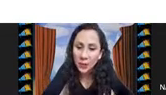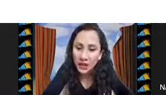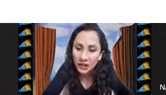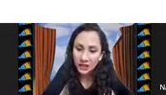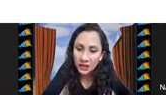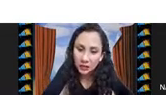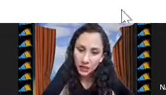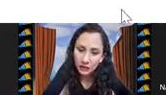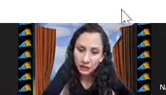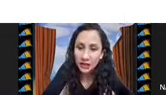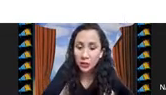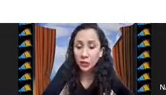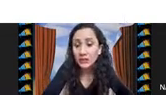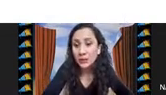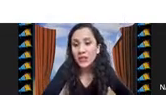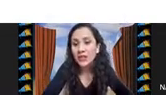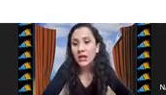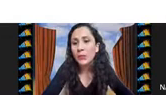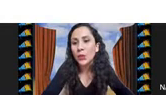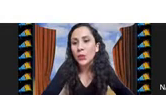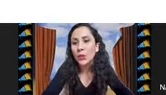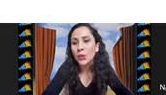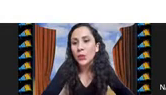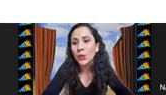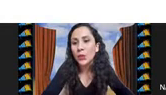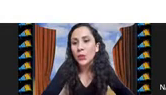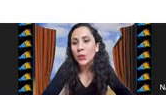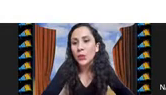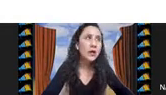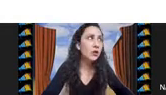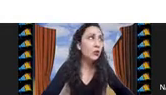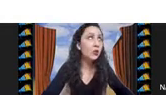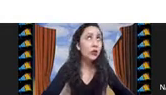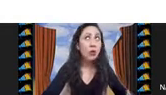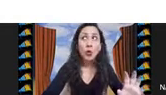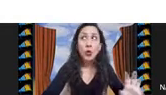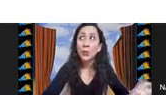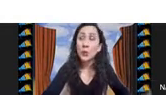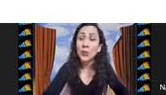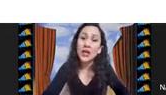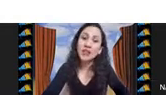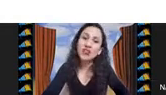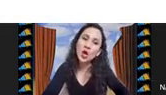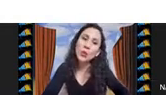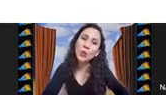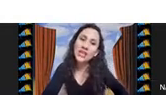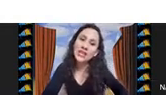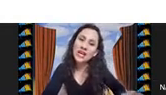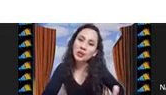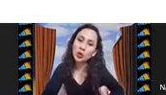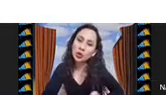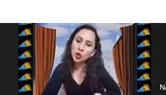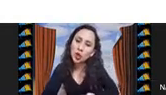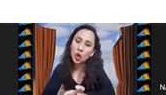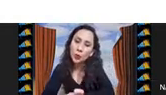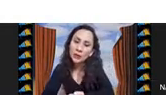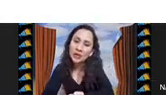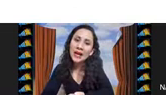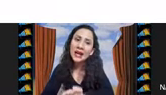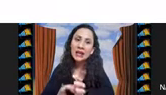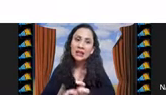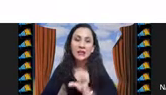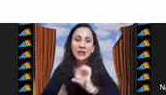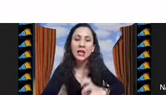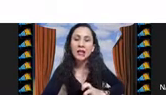por ejemplo aquí estoy graficando esta medida que propusimos que tiene que ver con una propiedad de cómo estaría la solución